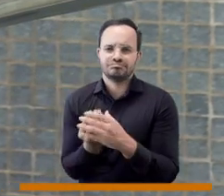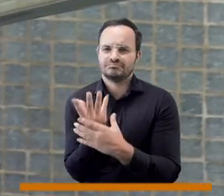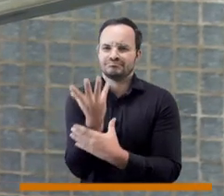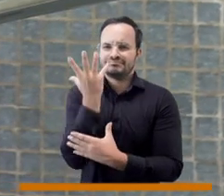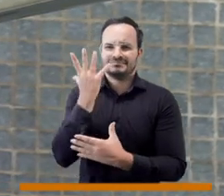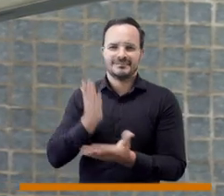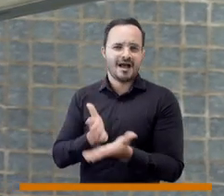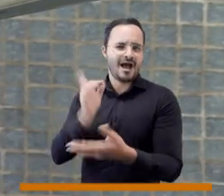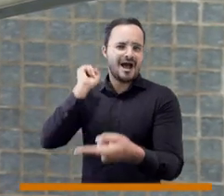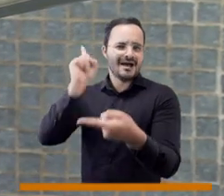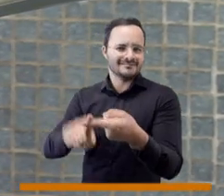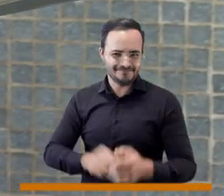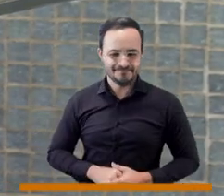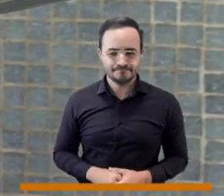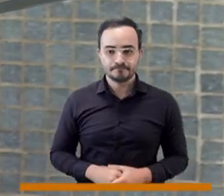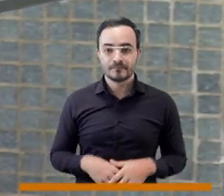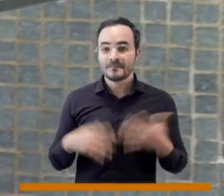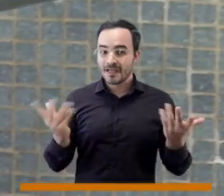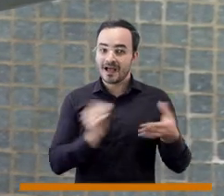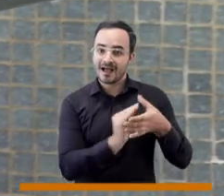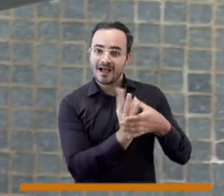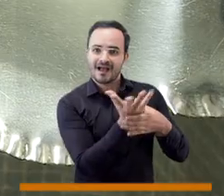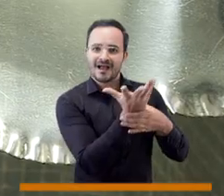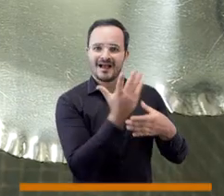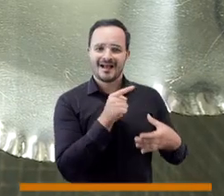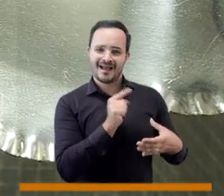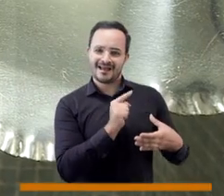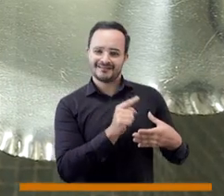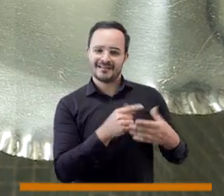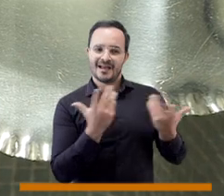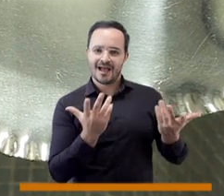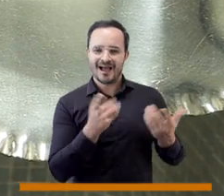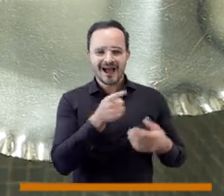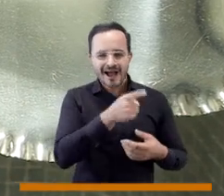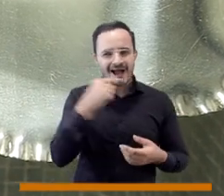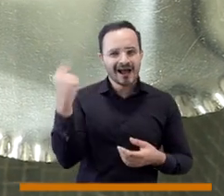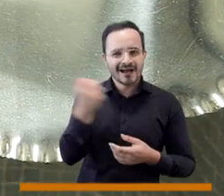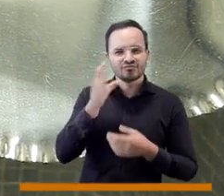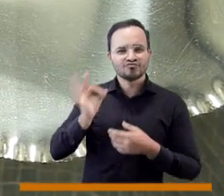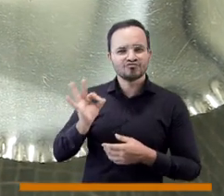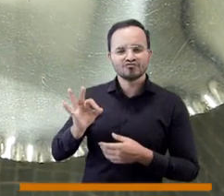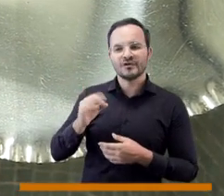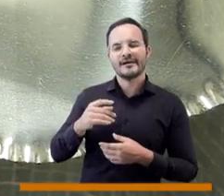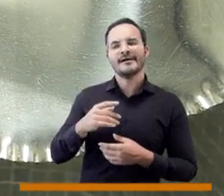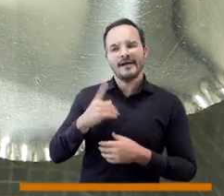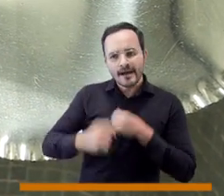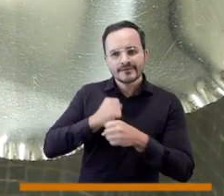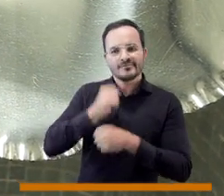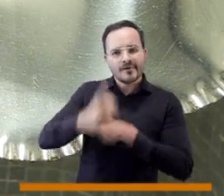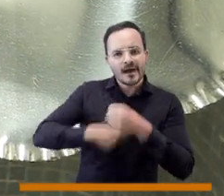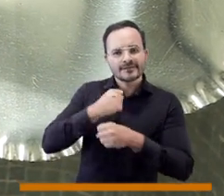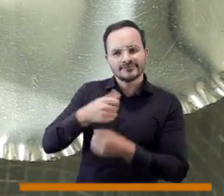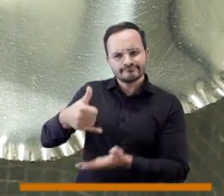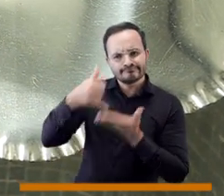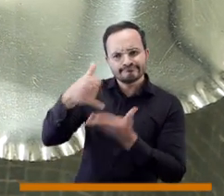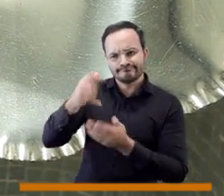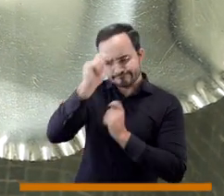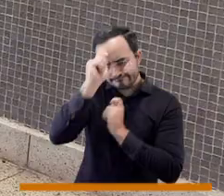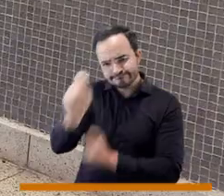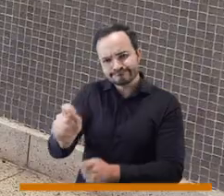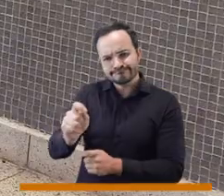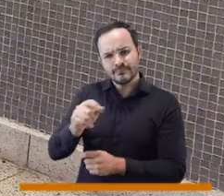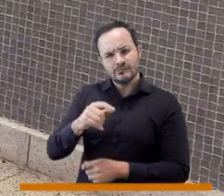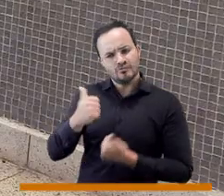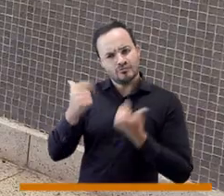La orquídea como símbolo de la ciudad y desde donde nace el nombre para la máxima distinción que otorga la corporación cada año.